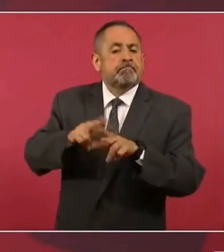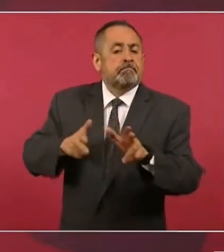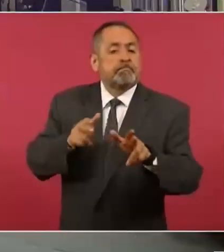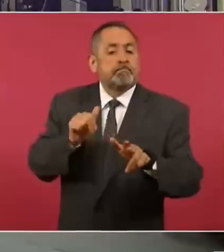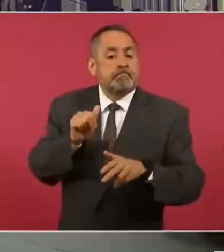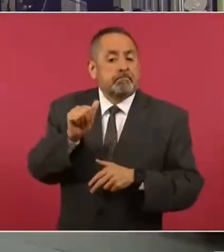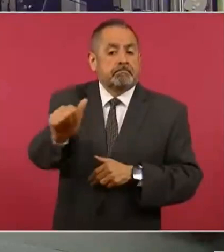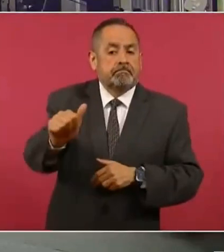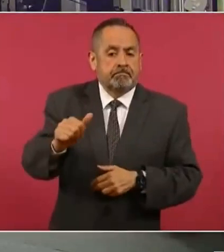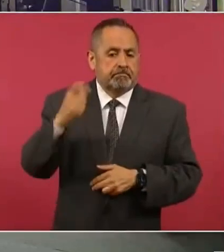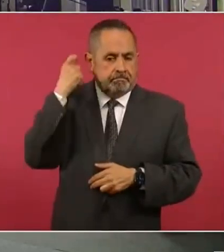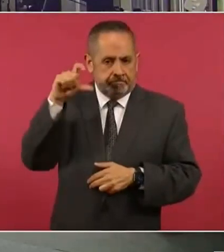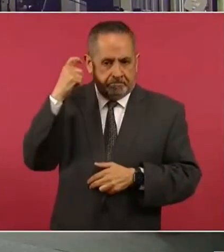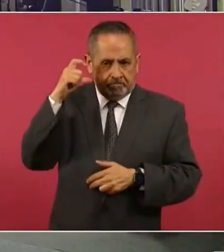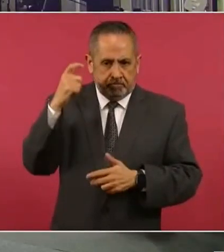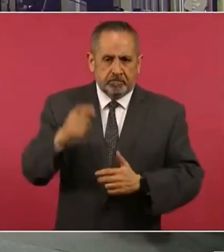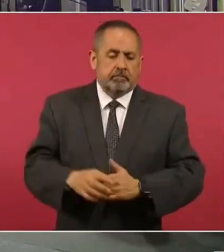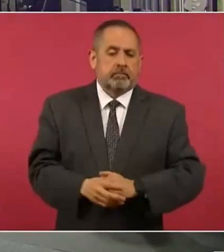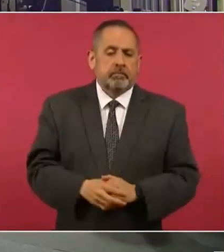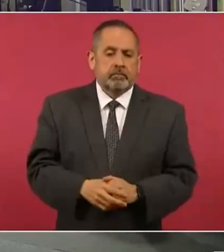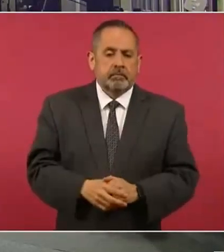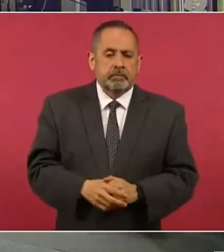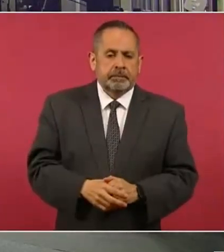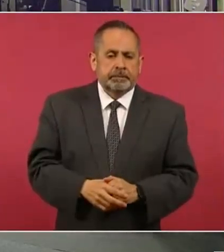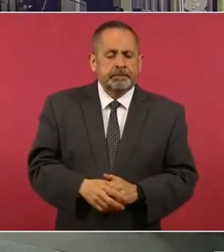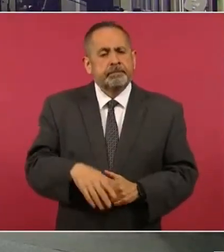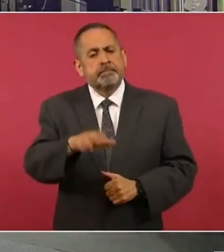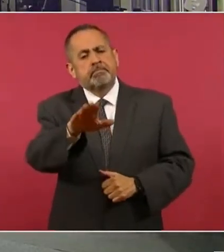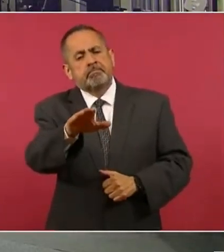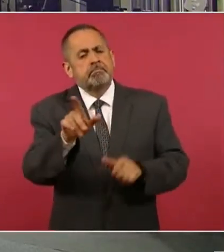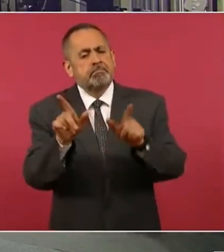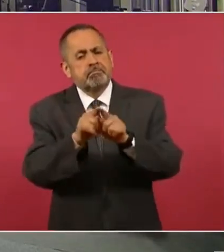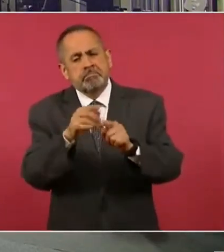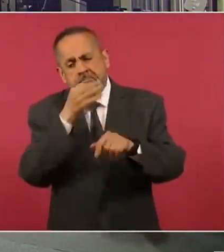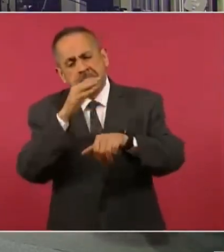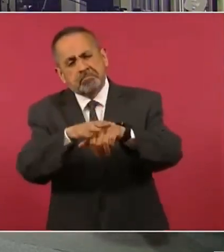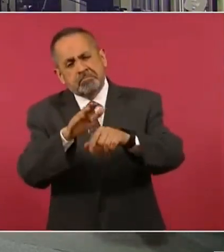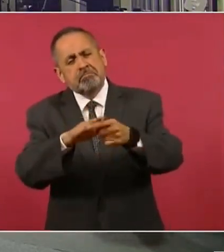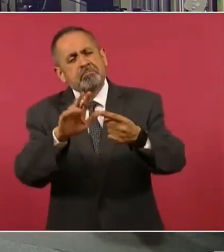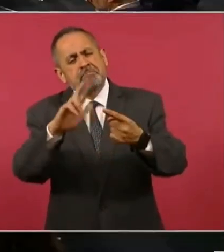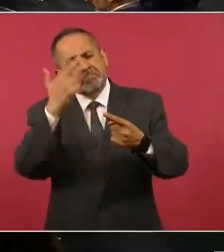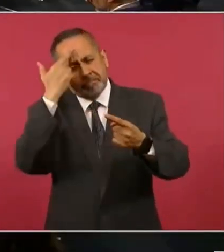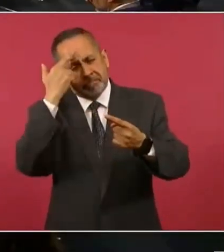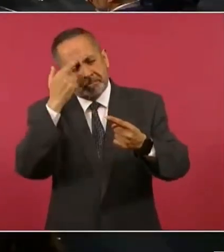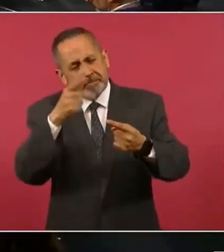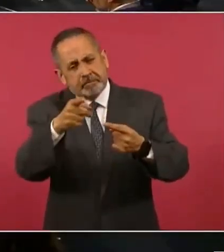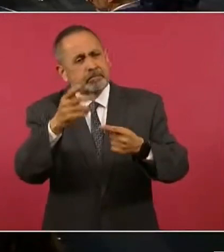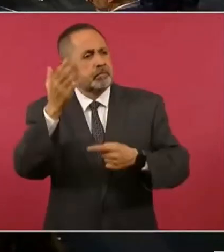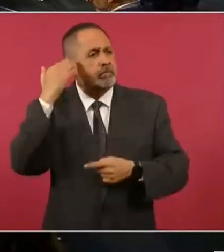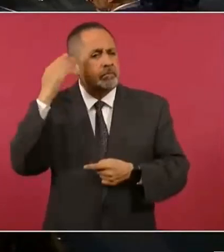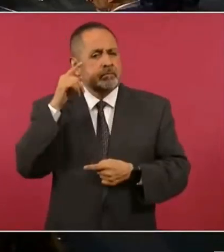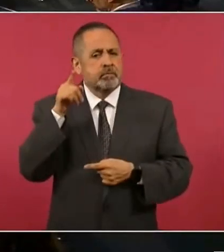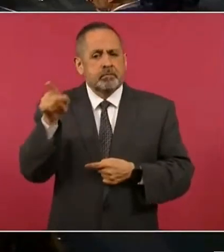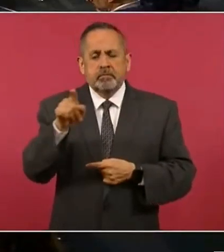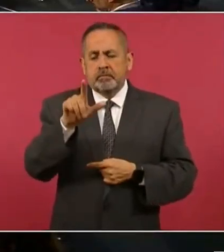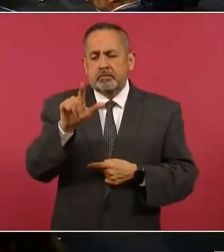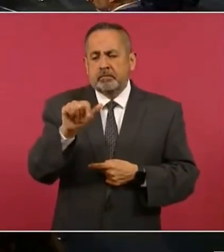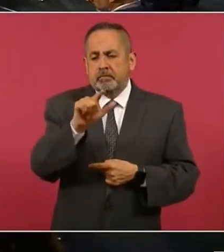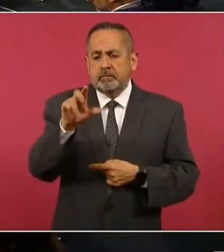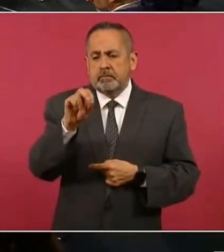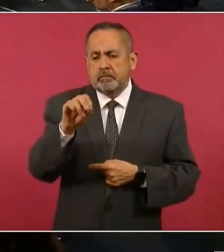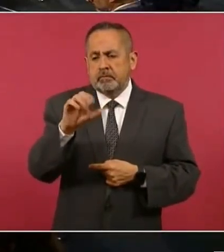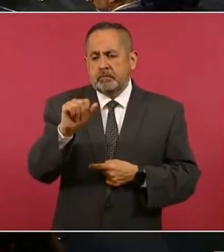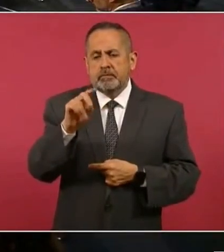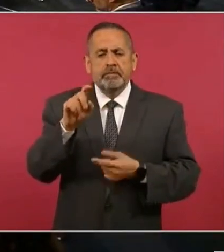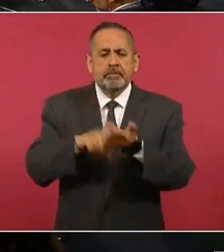Querétaro ok muchas gracias nada más dándole seguimiento algunas denuncias que le he realizado se acuerda que comentó que Lázaro Cárdenas iba a darle seguimiento al